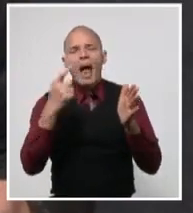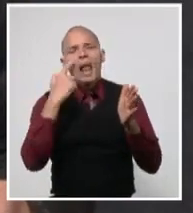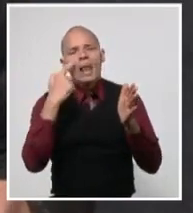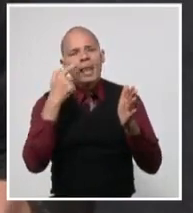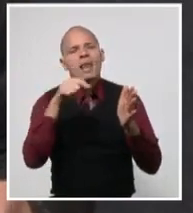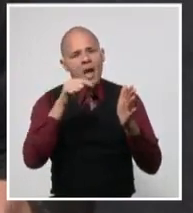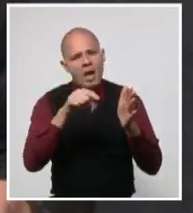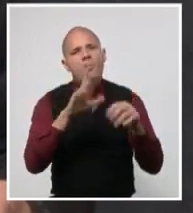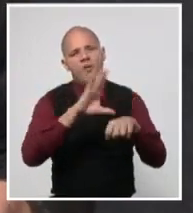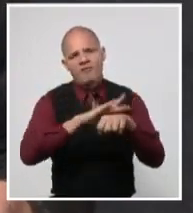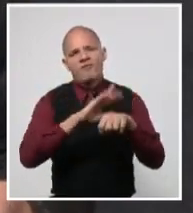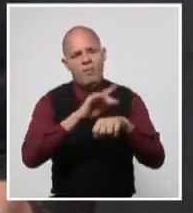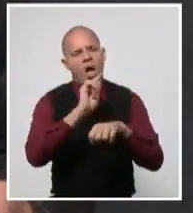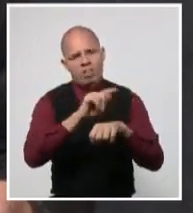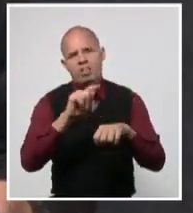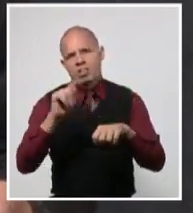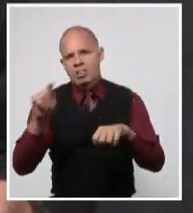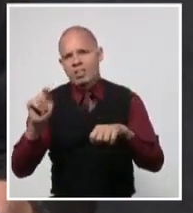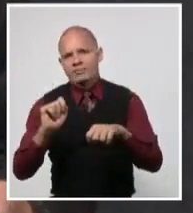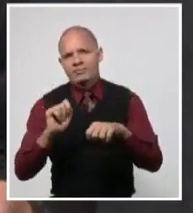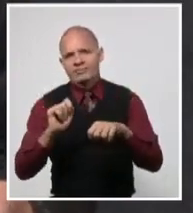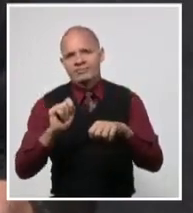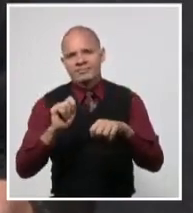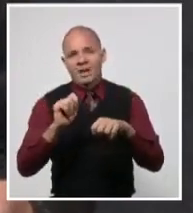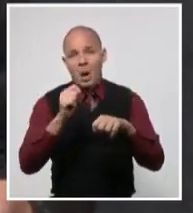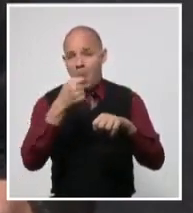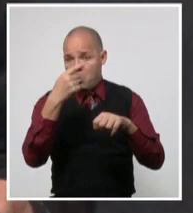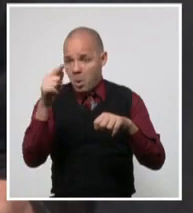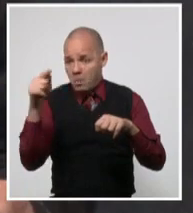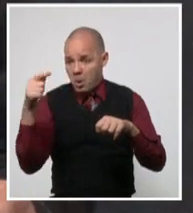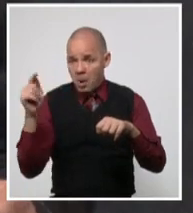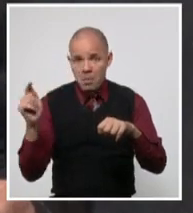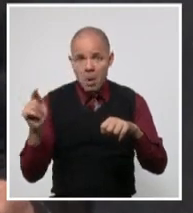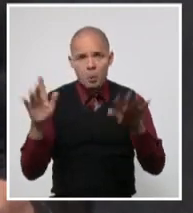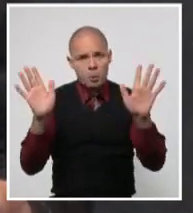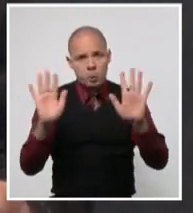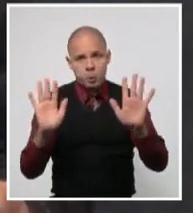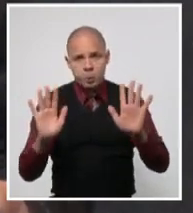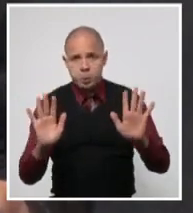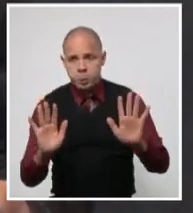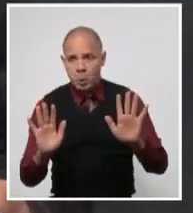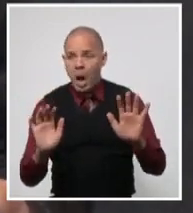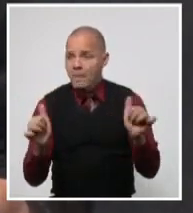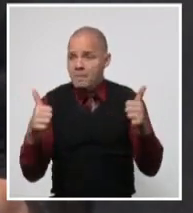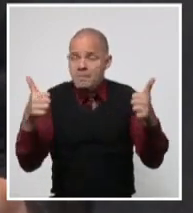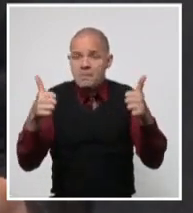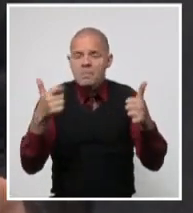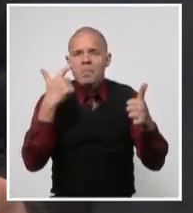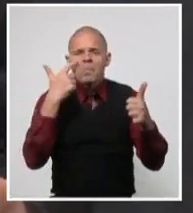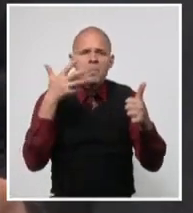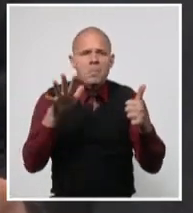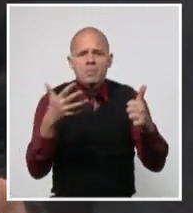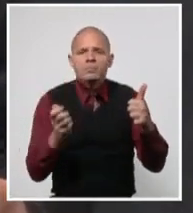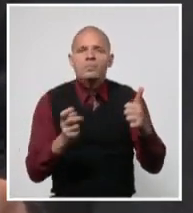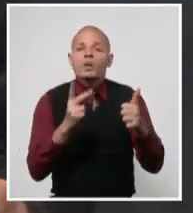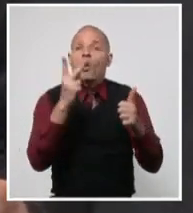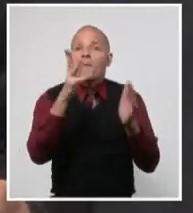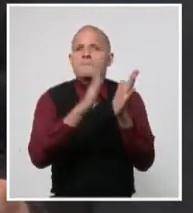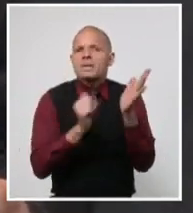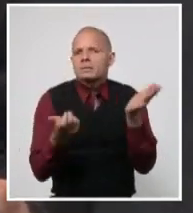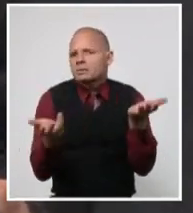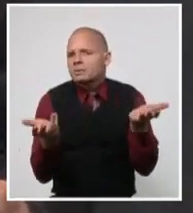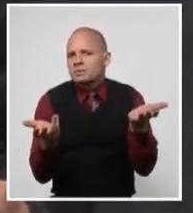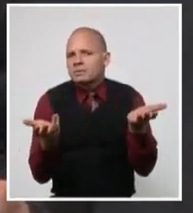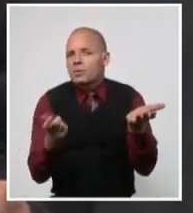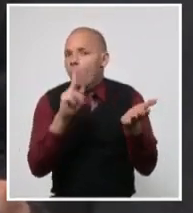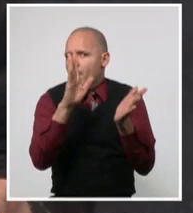las restantes provincias no registran casos propios desde hace más de dos periodos de